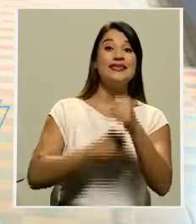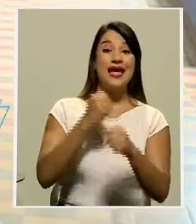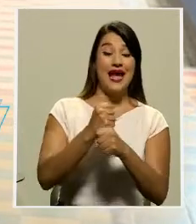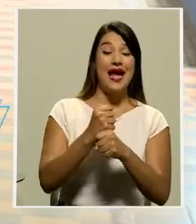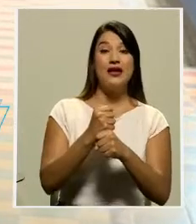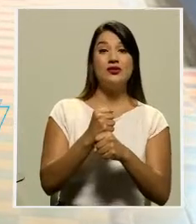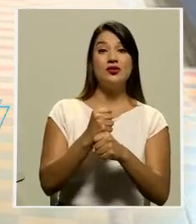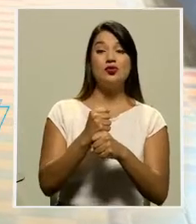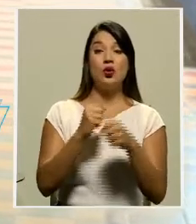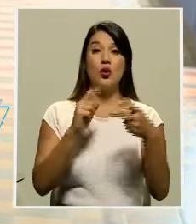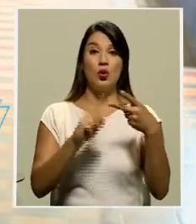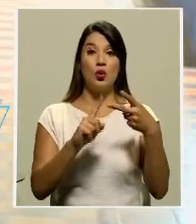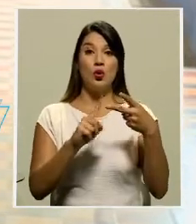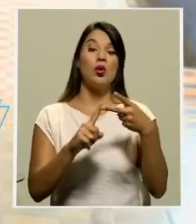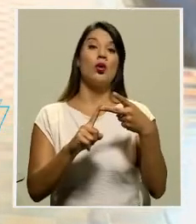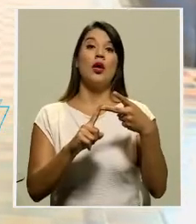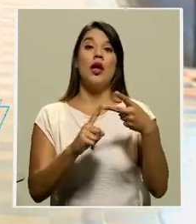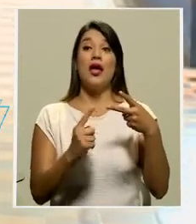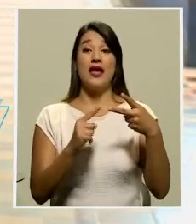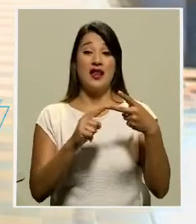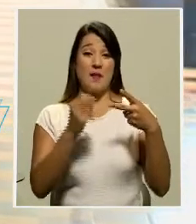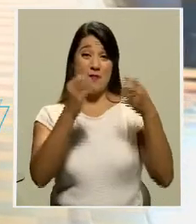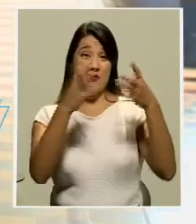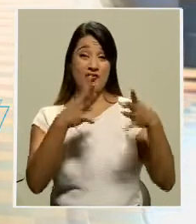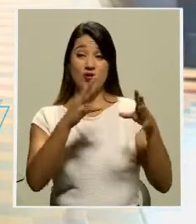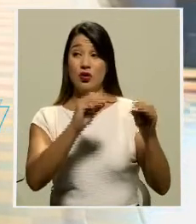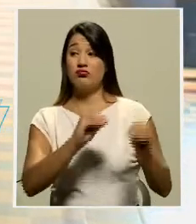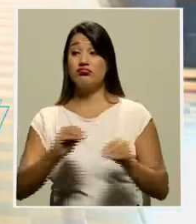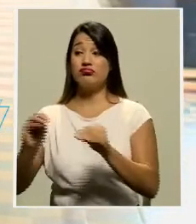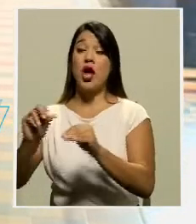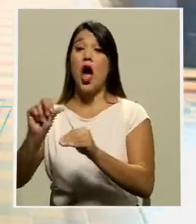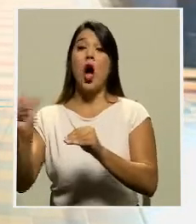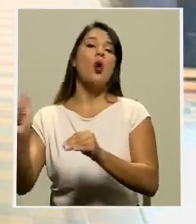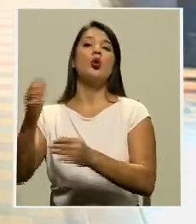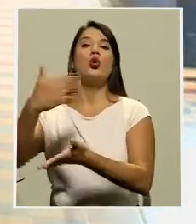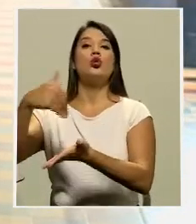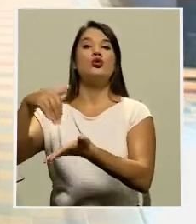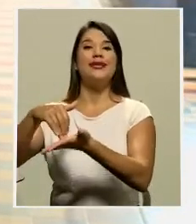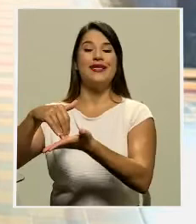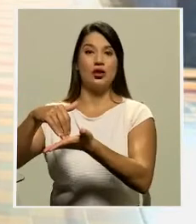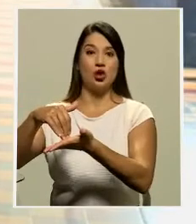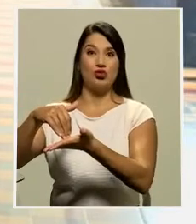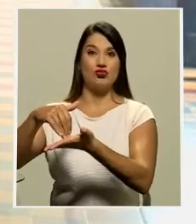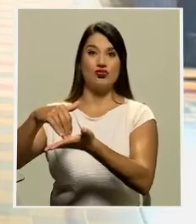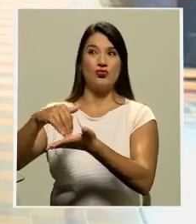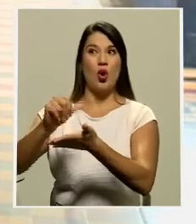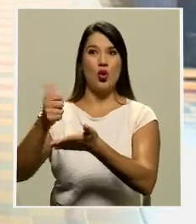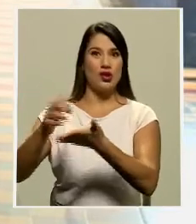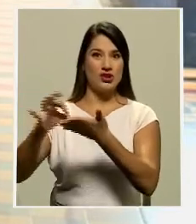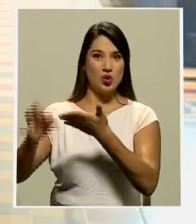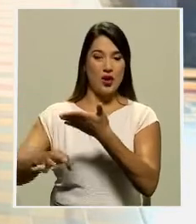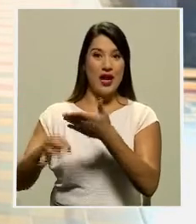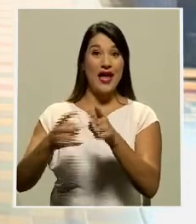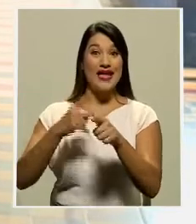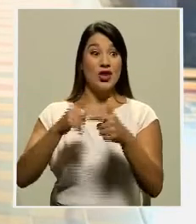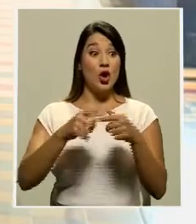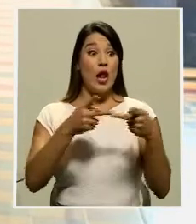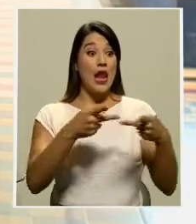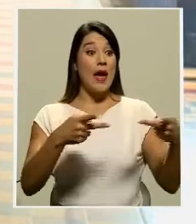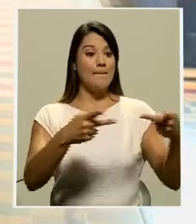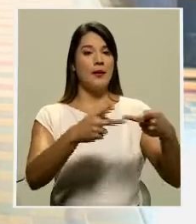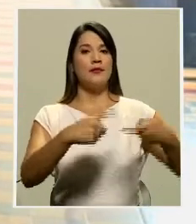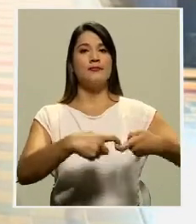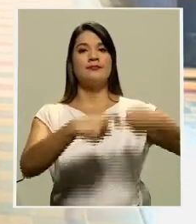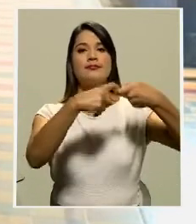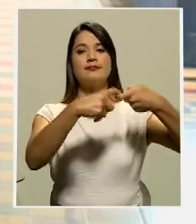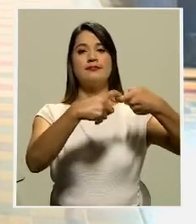educativo, tema de traslado y a ella esa plaza me la congelaron, me la eliminaron. Entonces ahorita tengo un faltante de